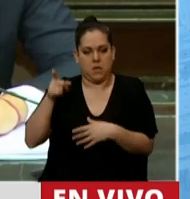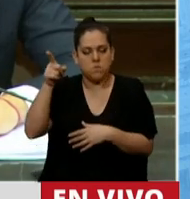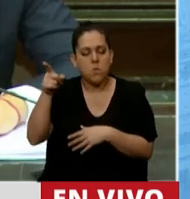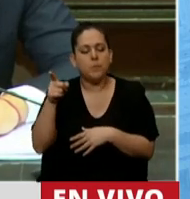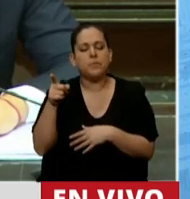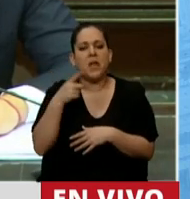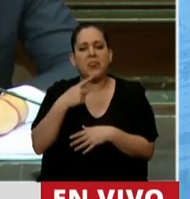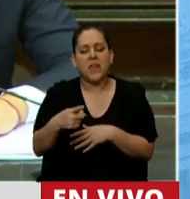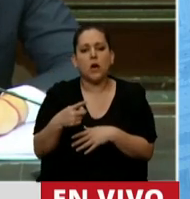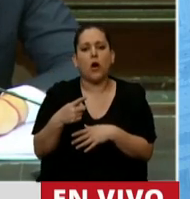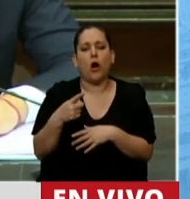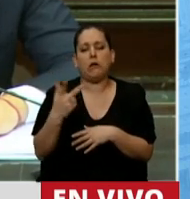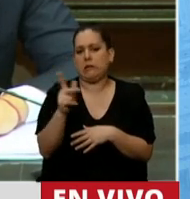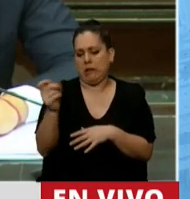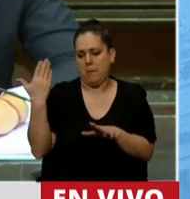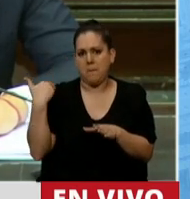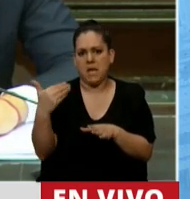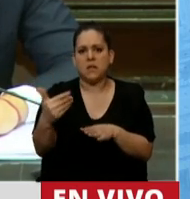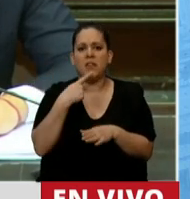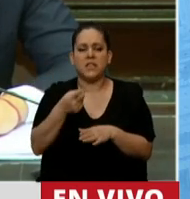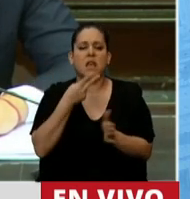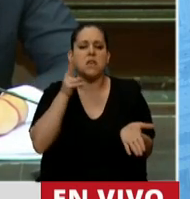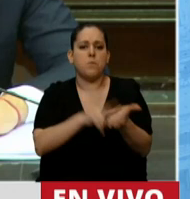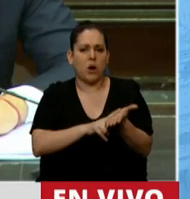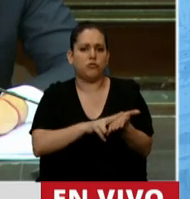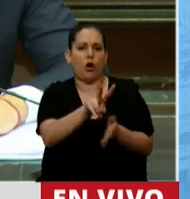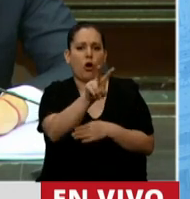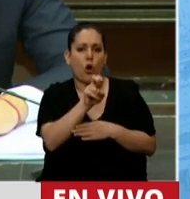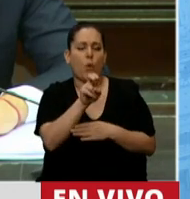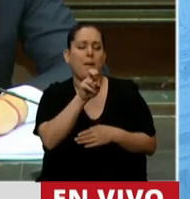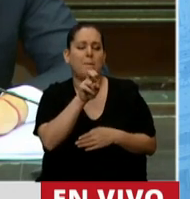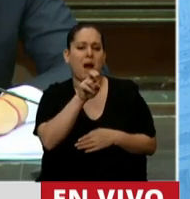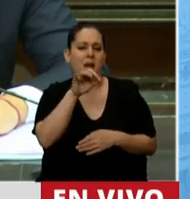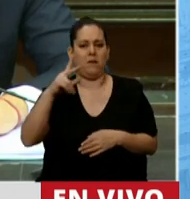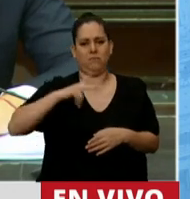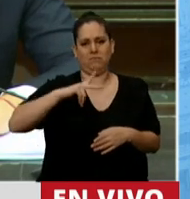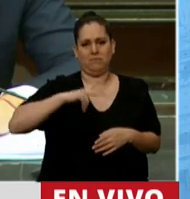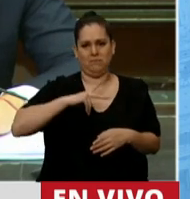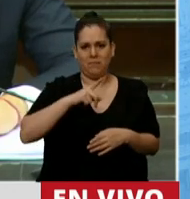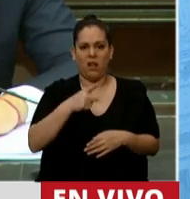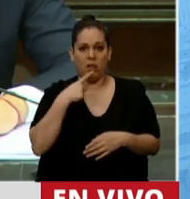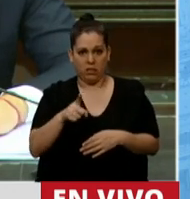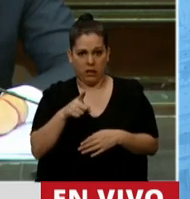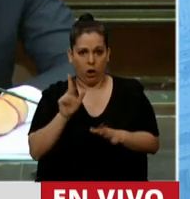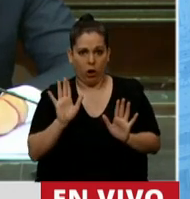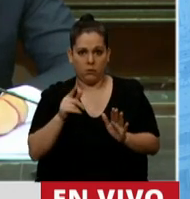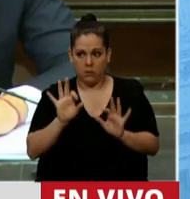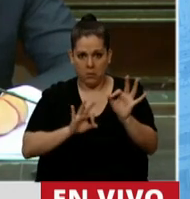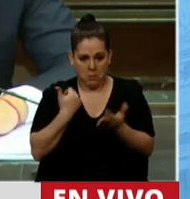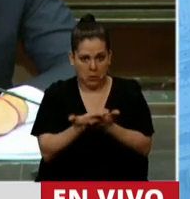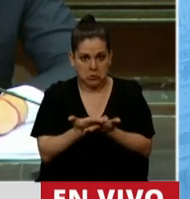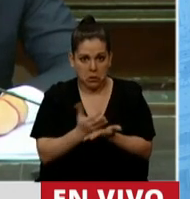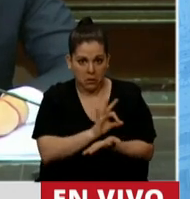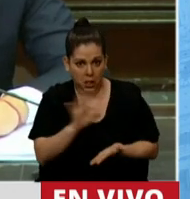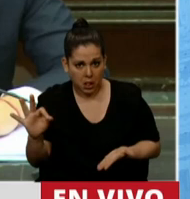de avanzar en un impuesto a las grandes fortunas. Sin embargo, nada de eso se votó acá, ni siquiera ingresó el proyecto del oficialismo, sí el que presentamos del frente de